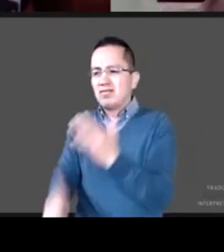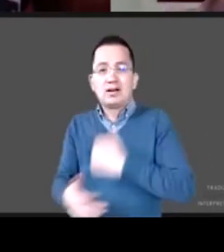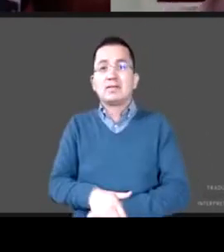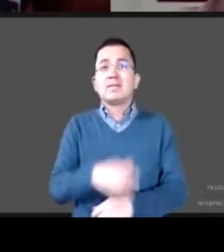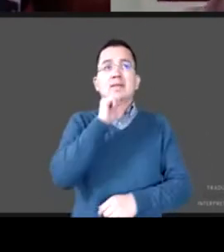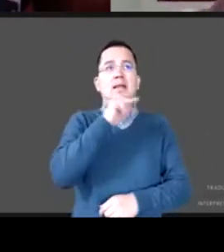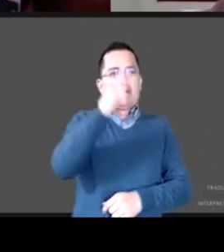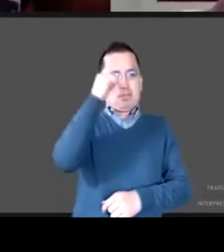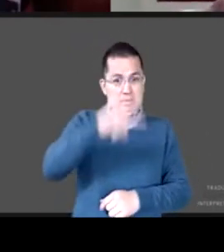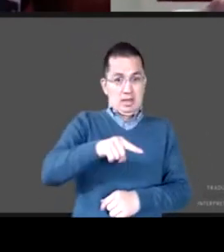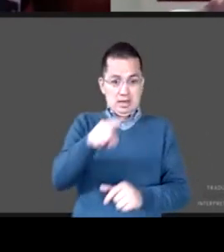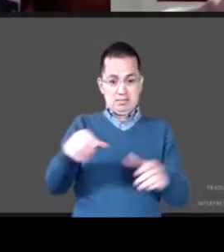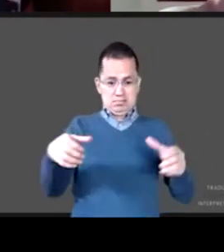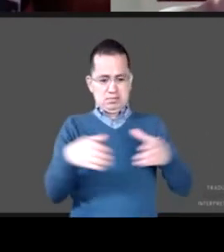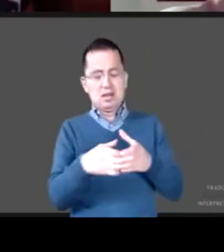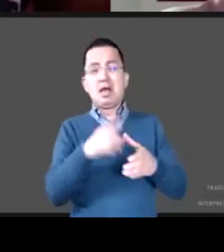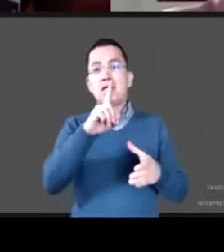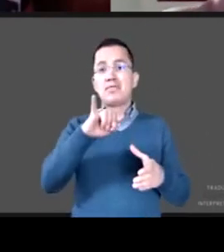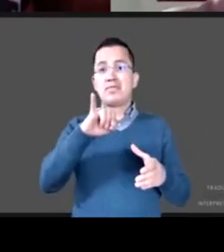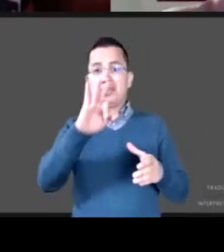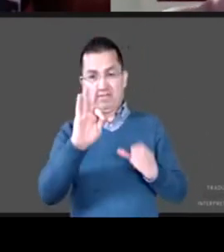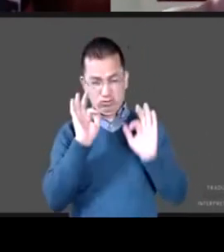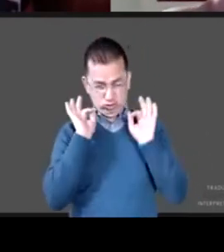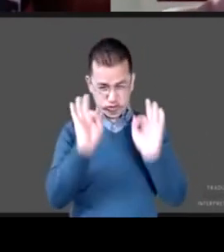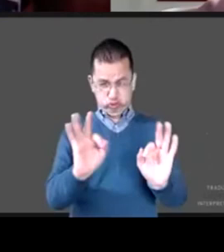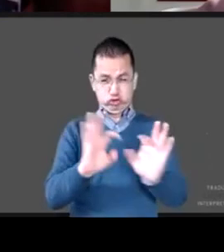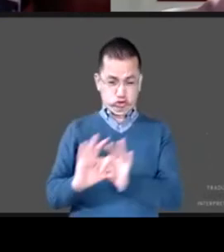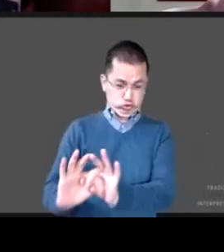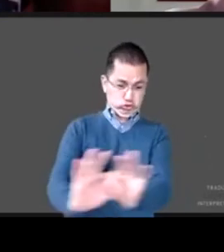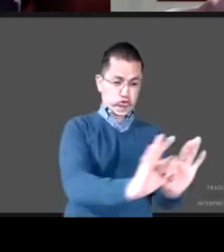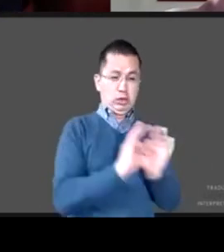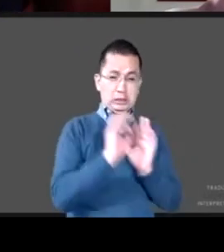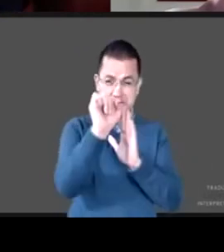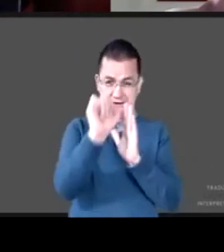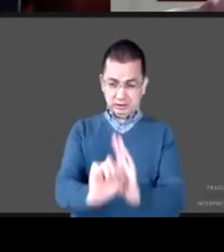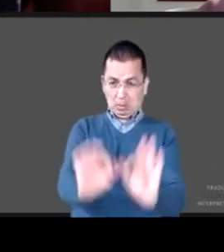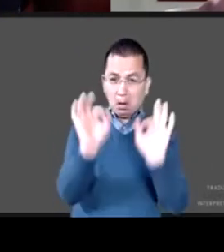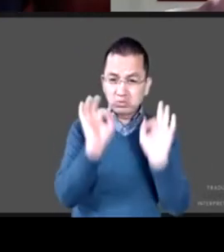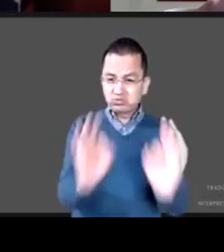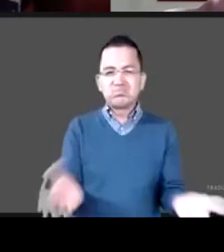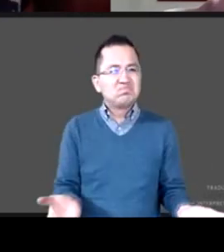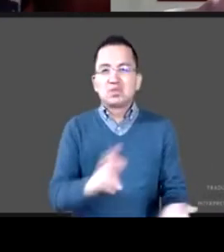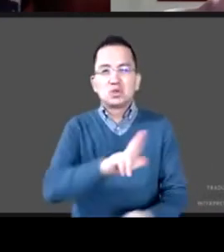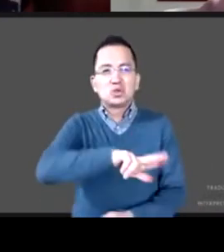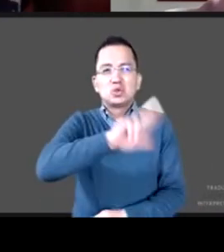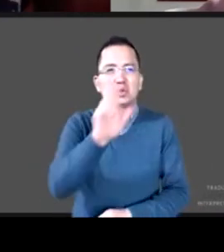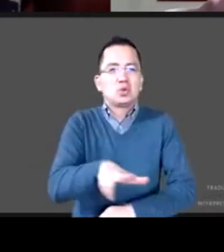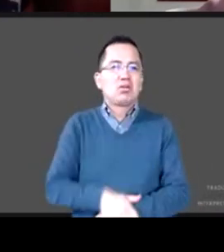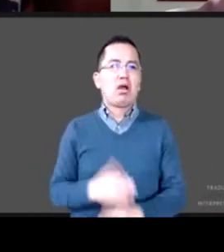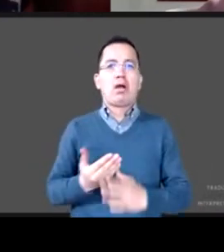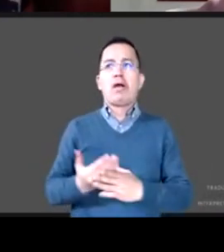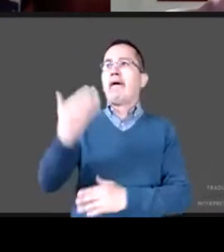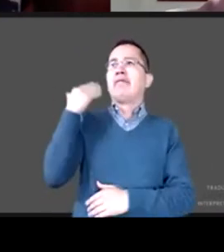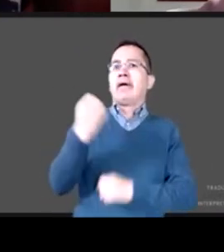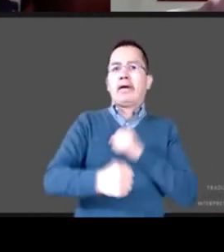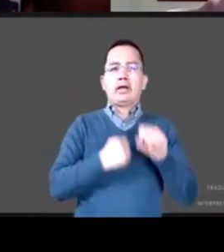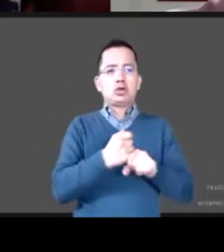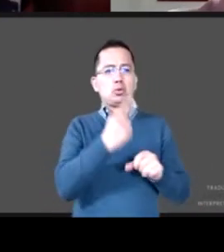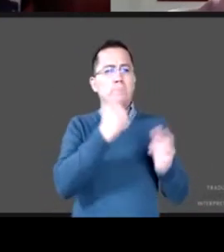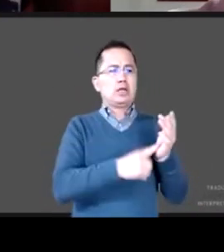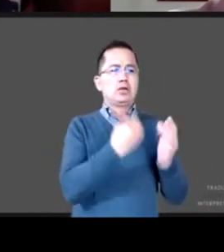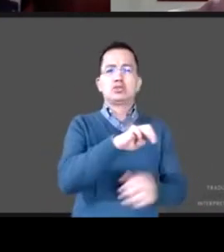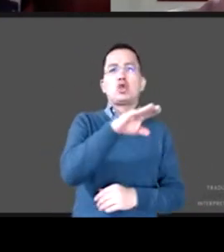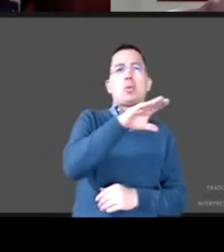fue sistema y nunca logró articular lo que en los 90s 80s 90s se construyó como gran